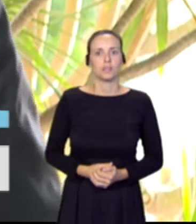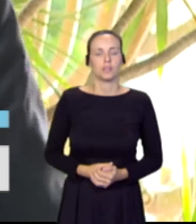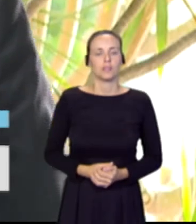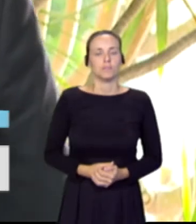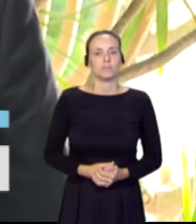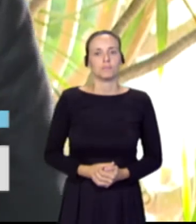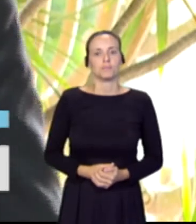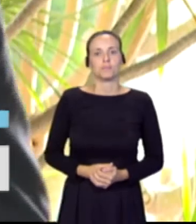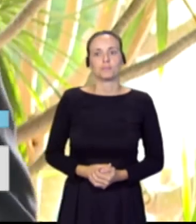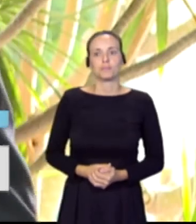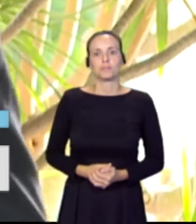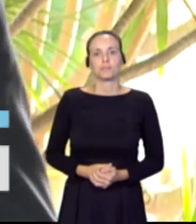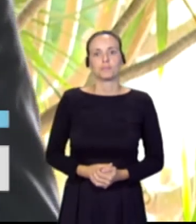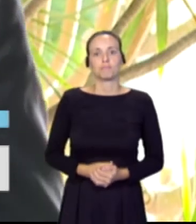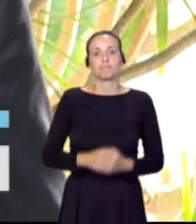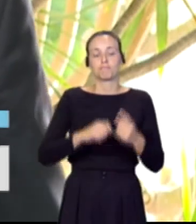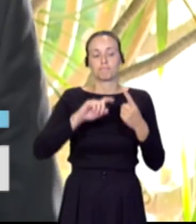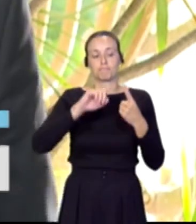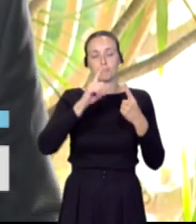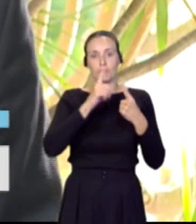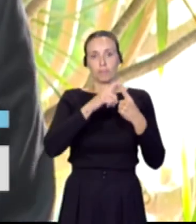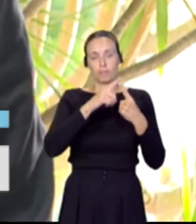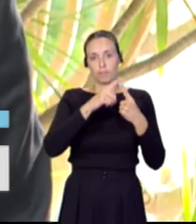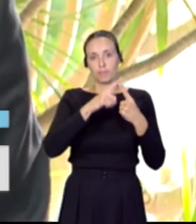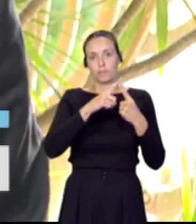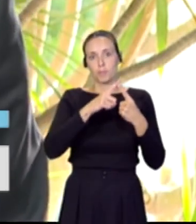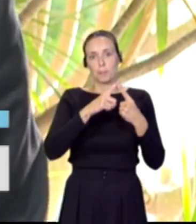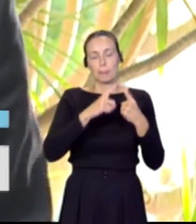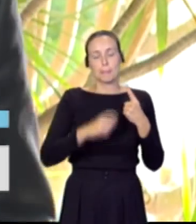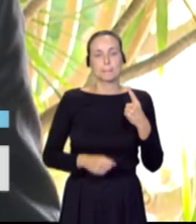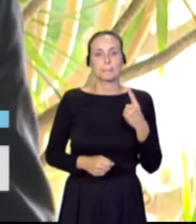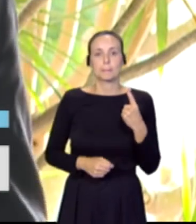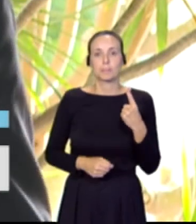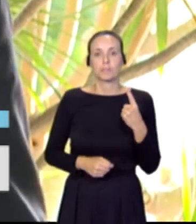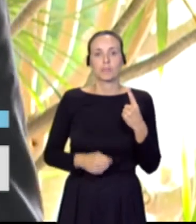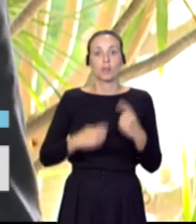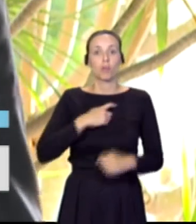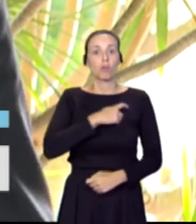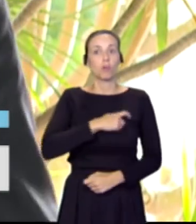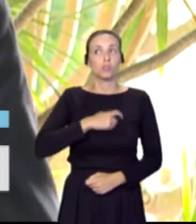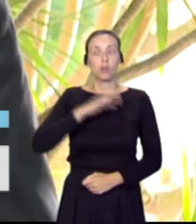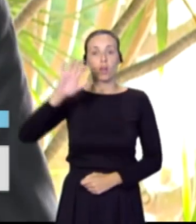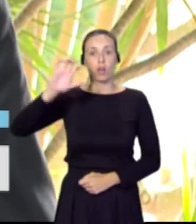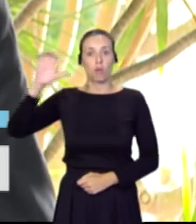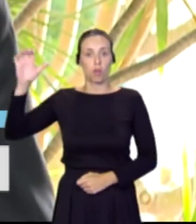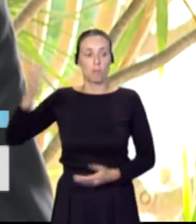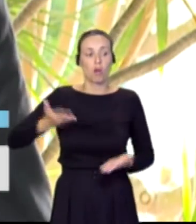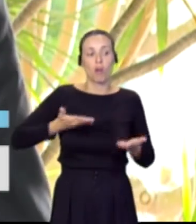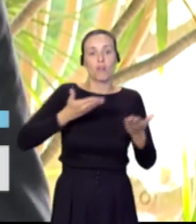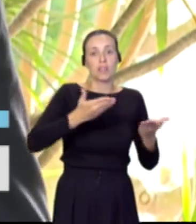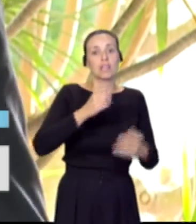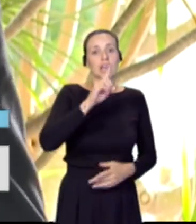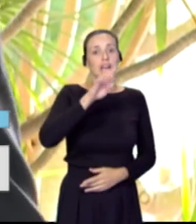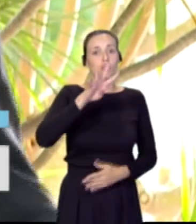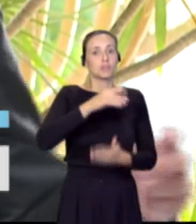Primero, la Comisión ofrece 14 millones de euros de ayuda